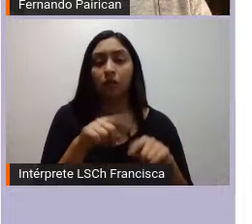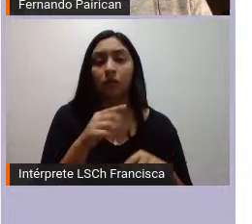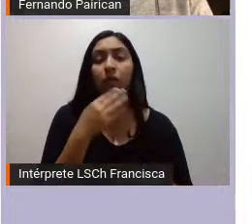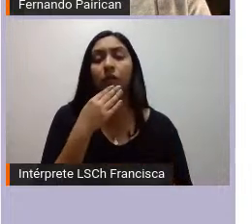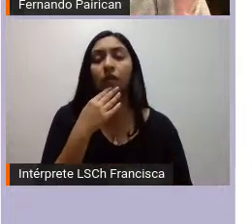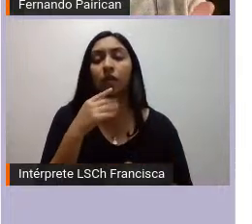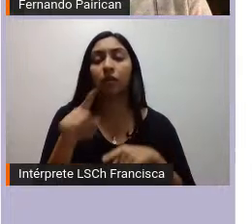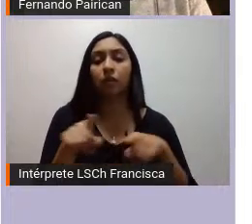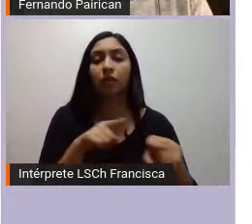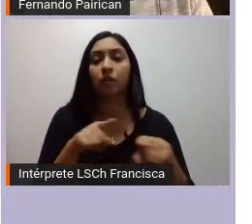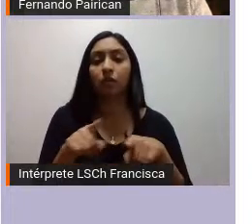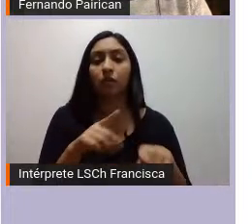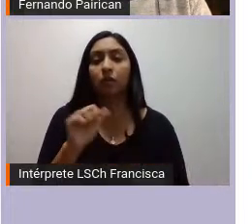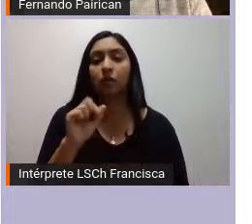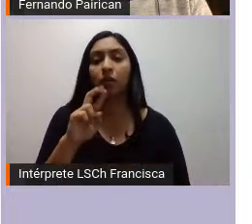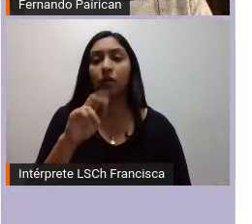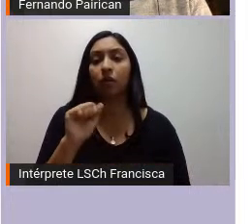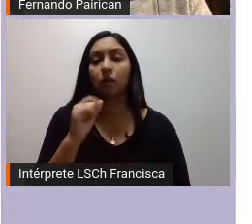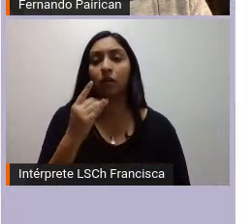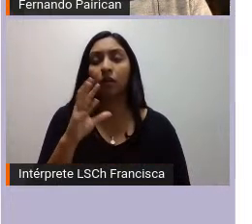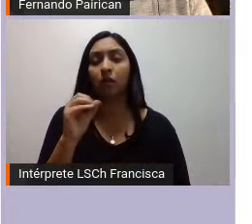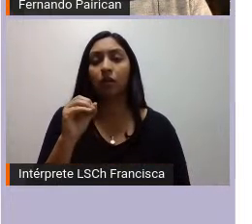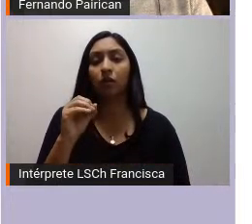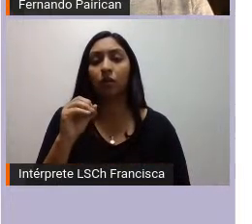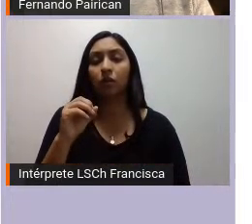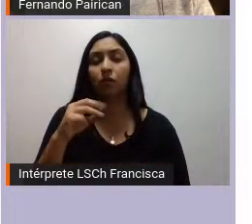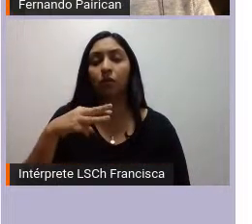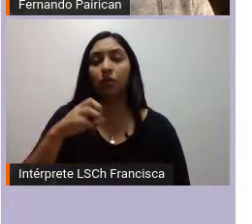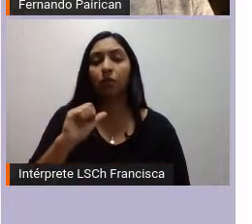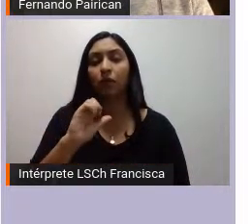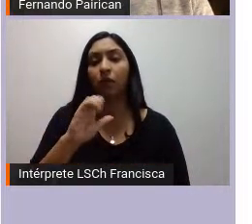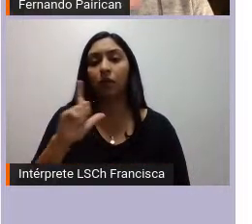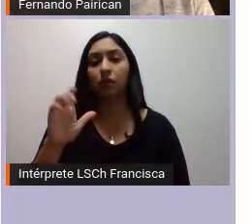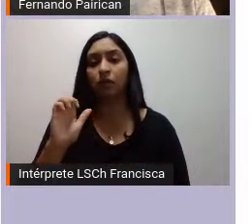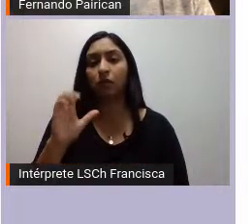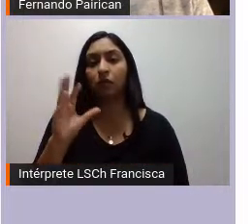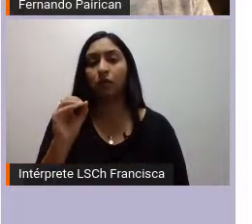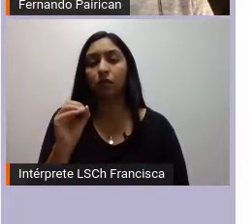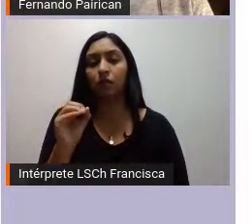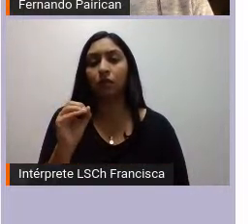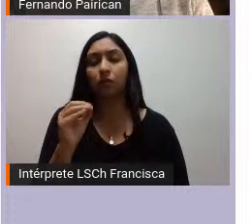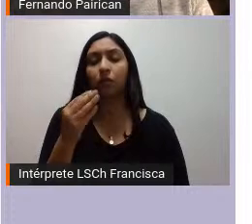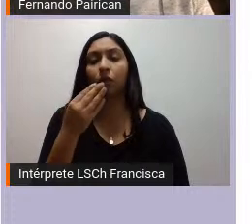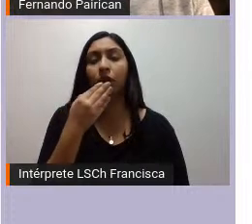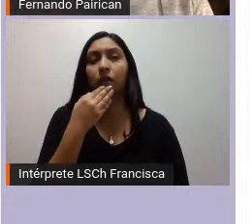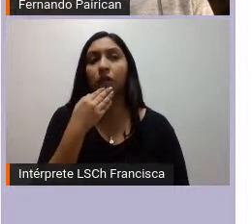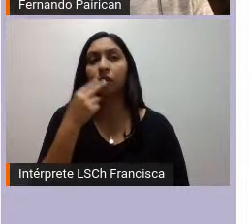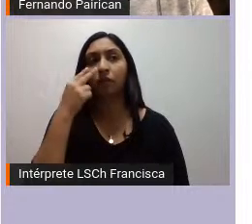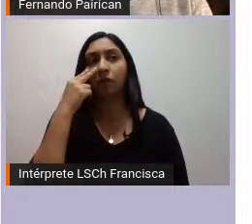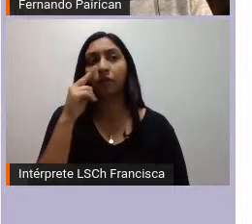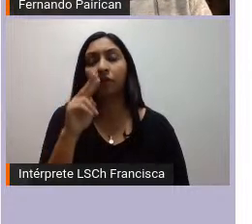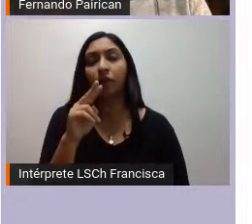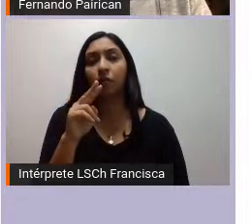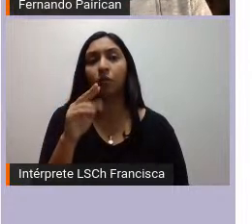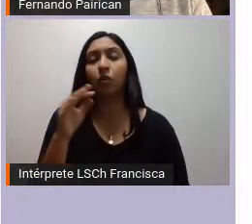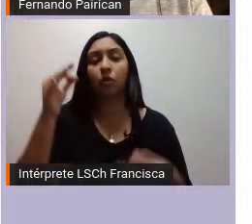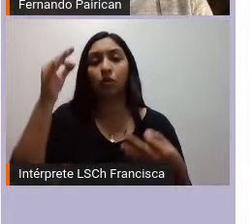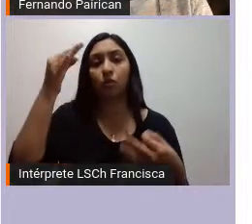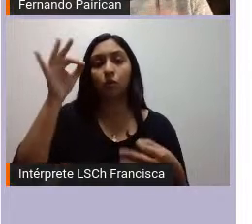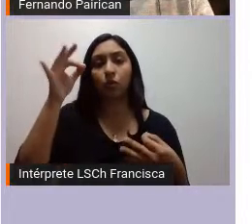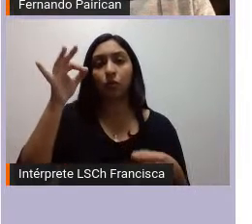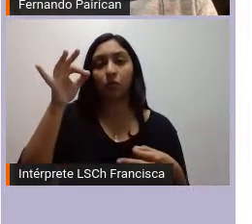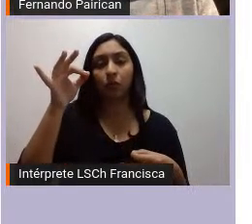Comayeko que es en sí el ideario de esta organización y también lo vemos en sus documentos que han ido dejando